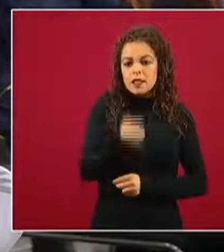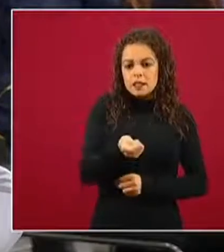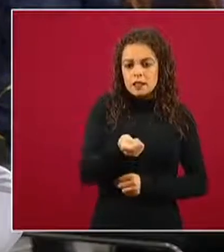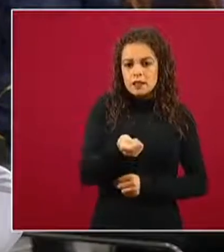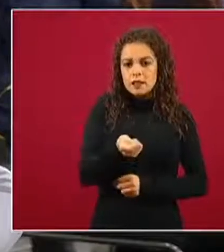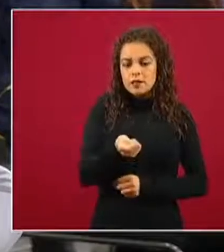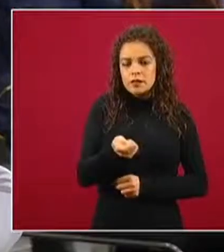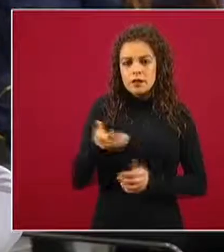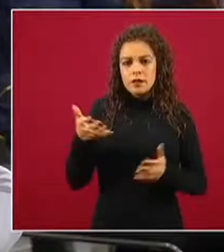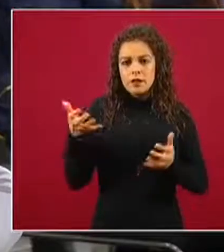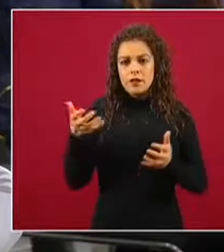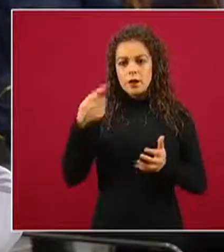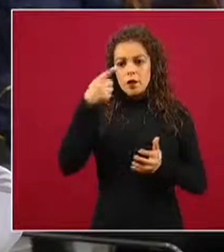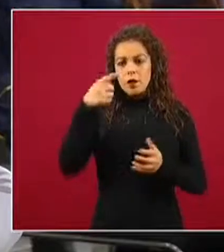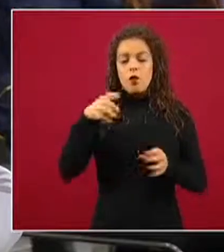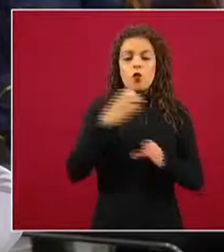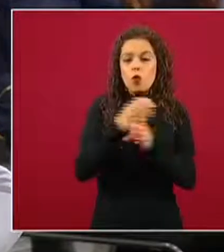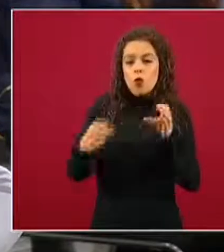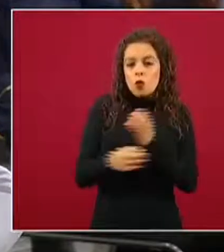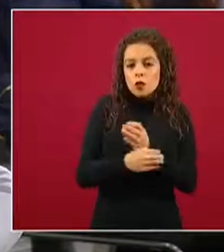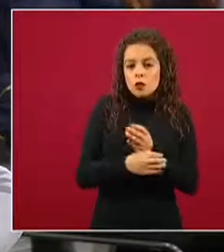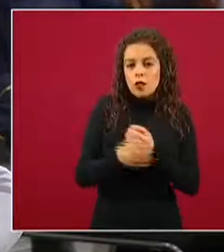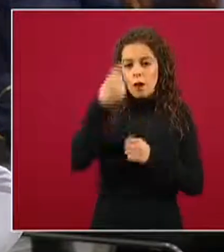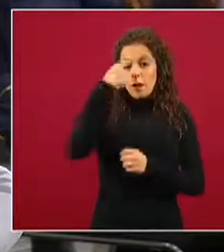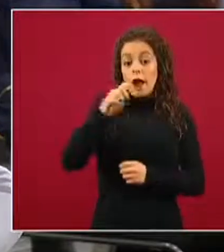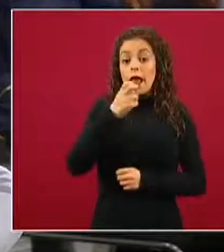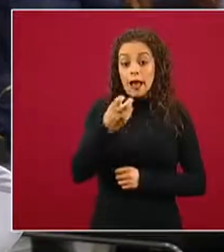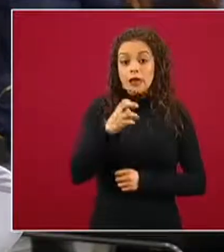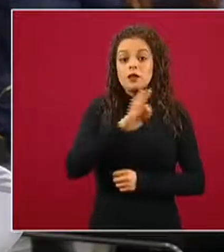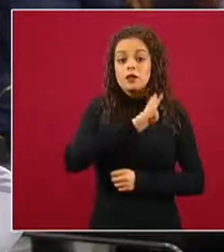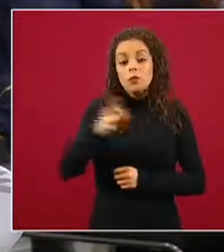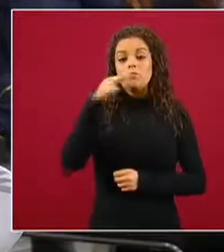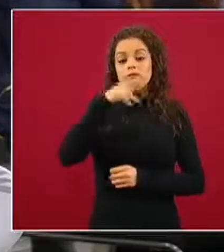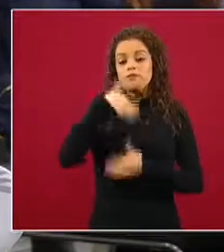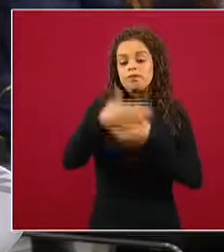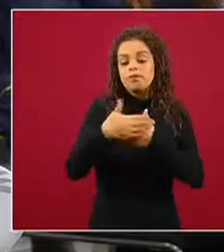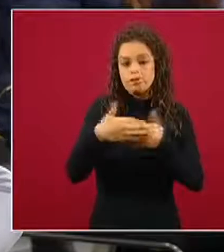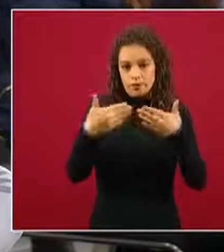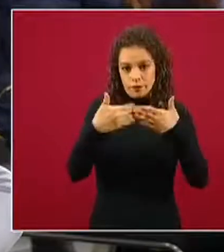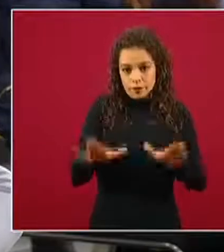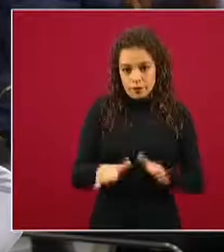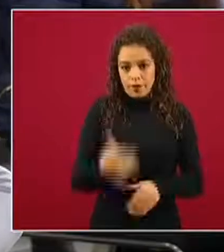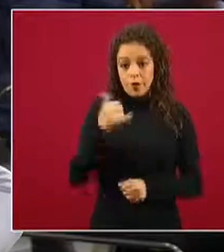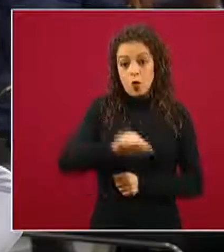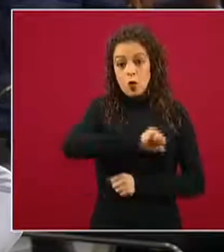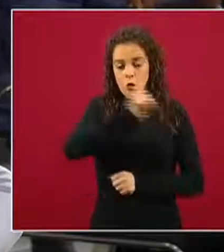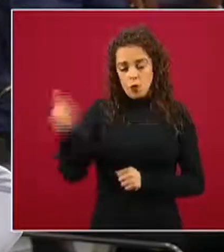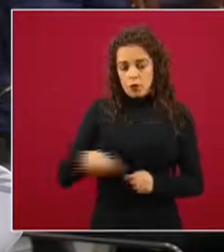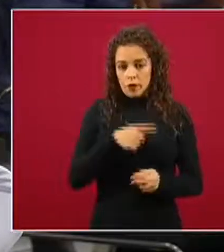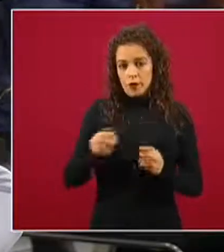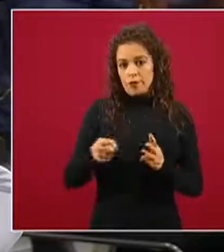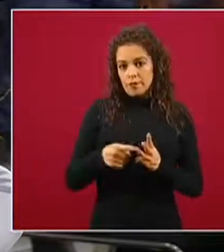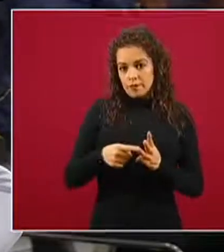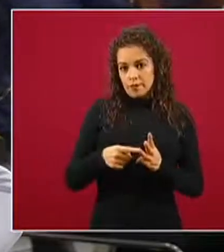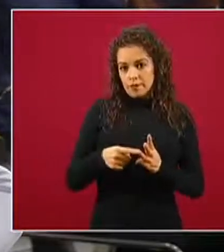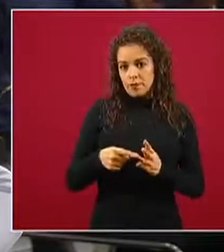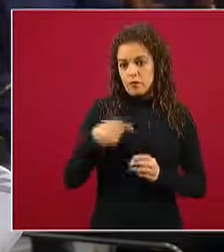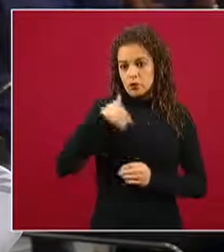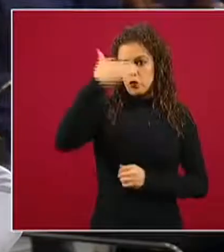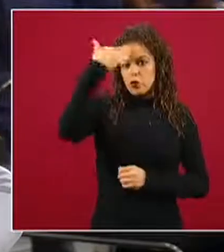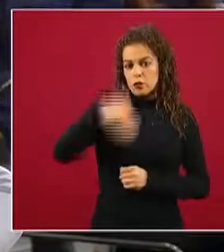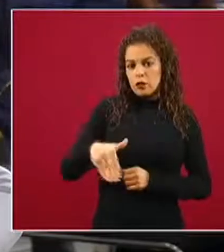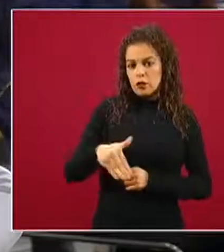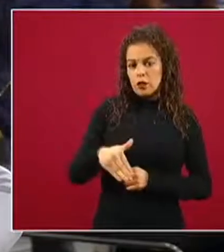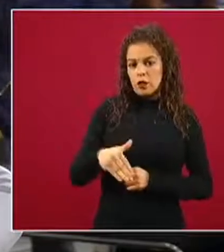para que esto se dé. Y en una última pregunta me gustaría cuestionarle, sé que ha habido algún tipo de comunicación con